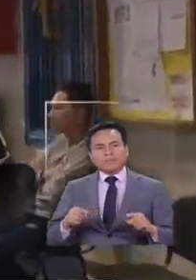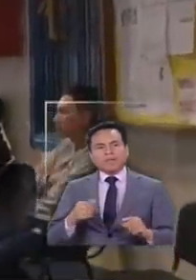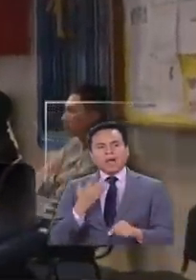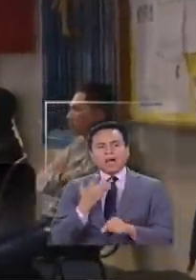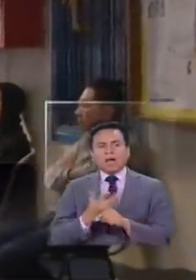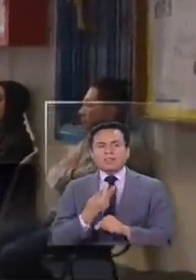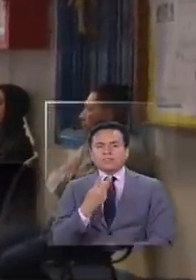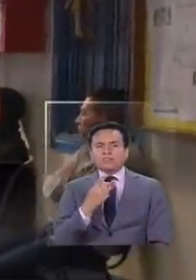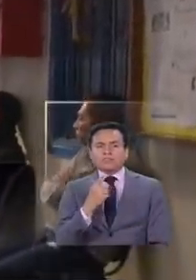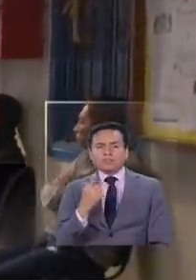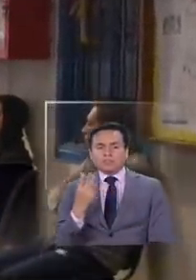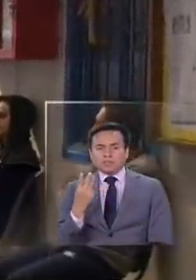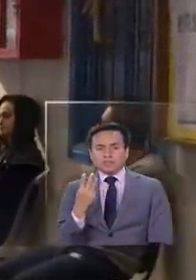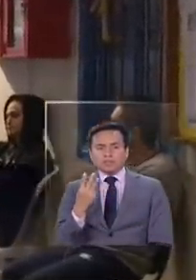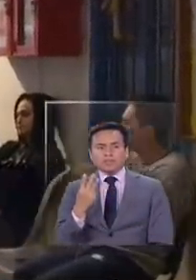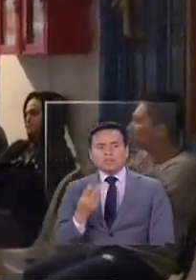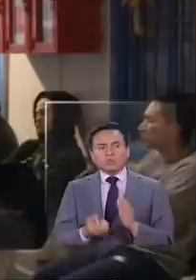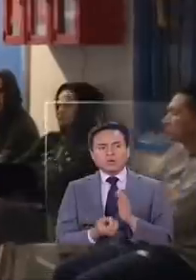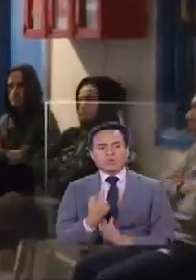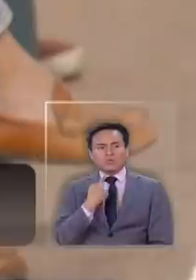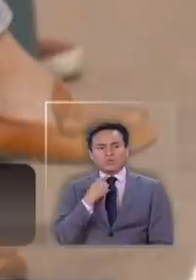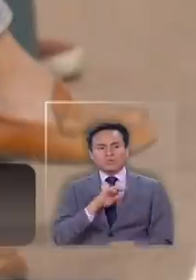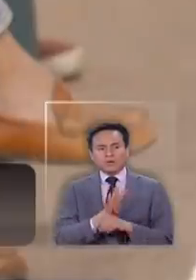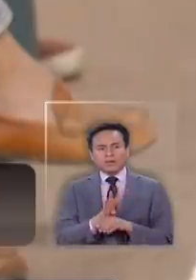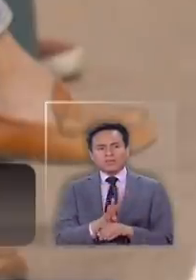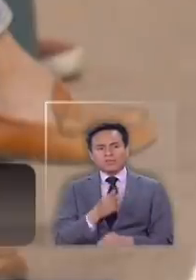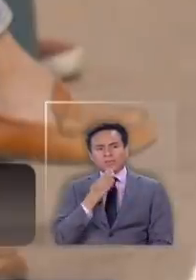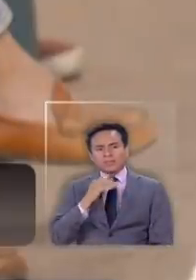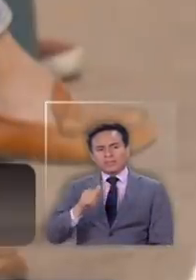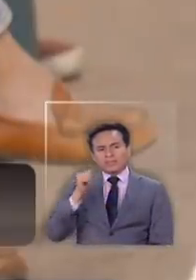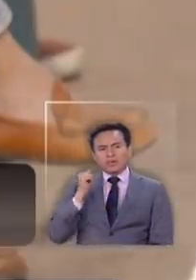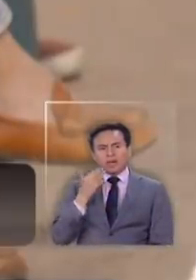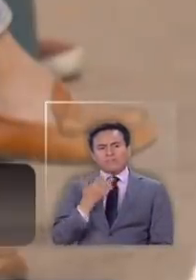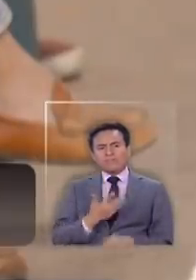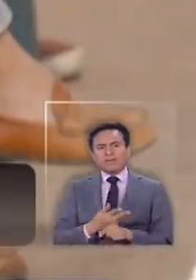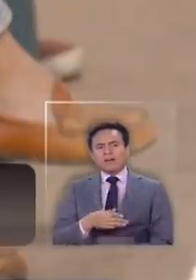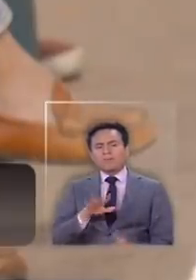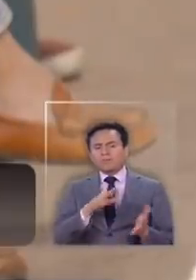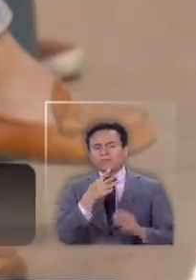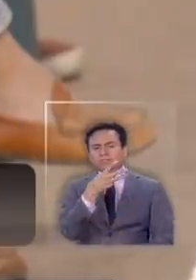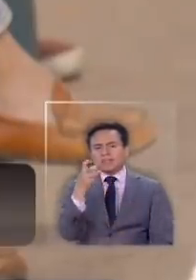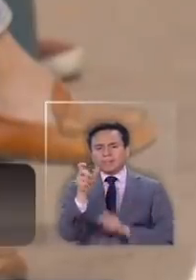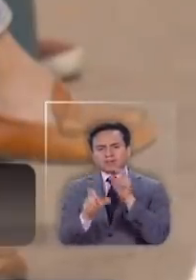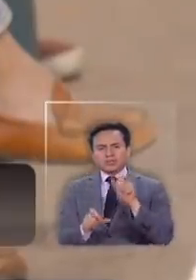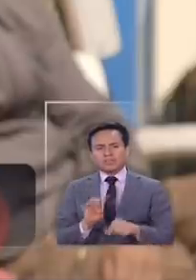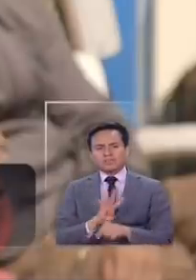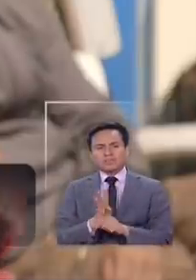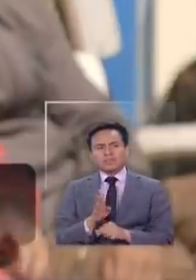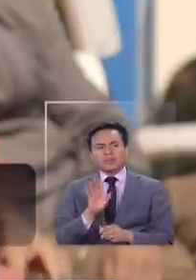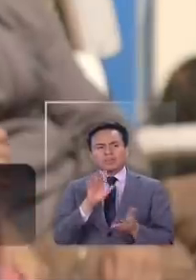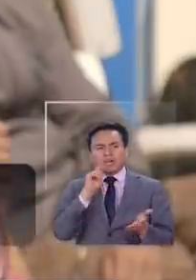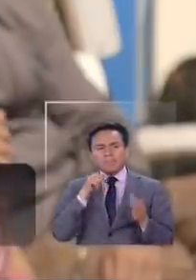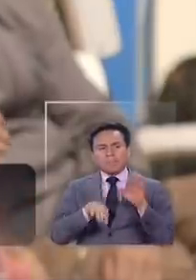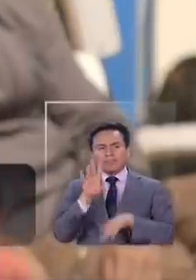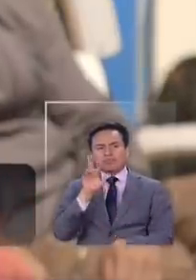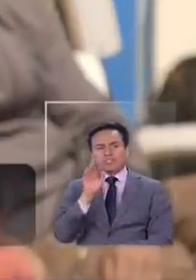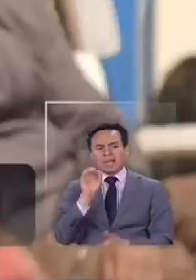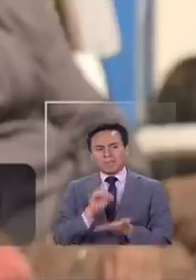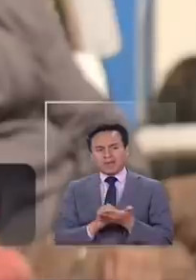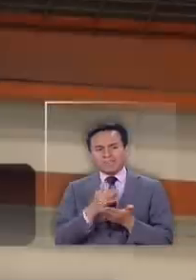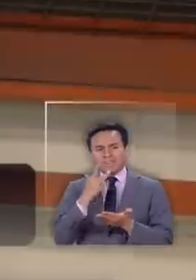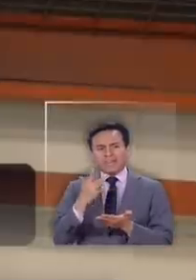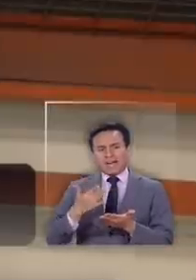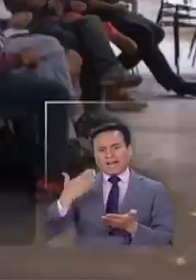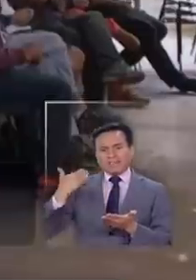Hay trescientos sesenta y tres y dos confirmados. El día anterior había sido menos de trescientos. Estamos más con más de ochenta más que